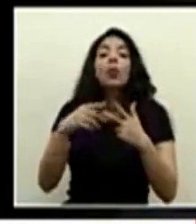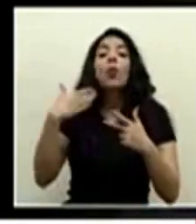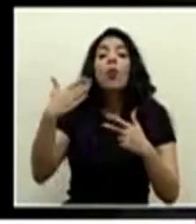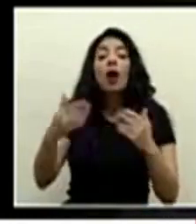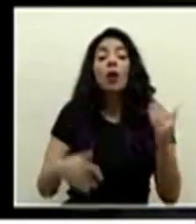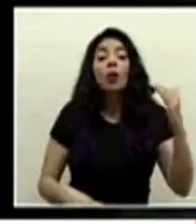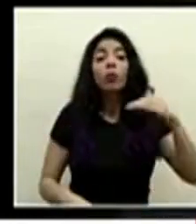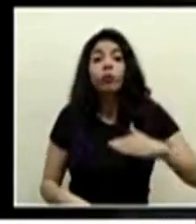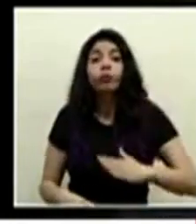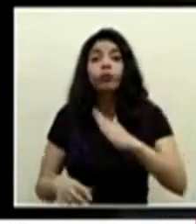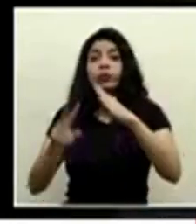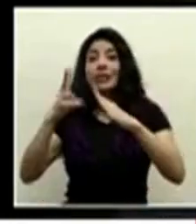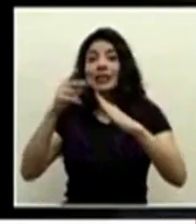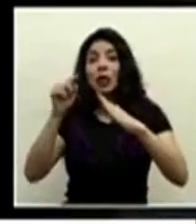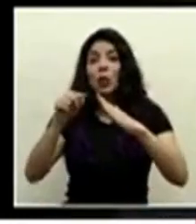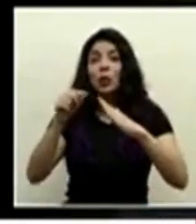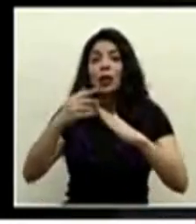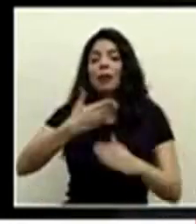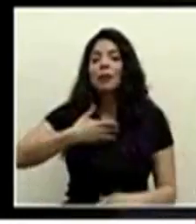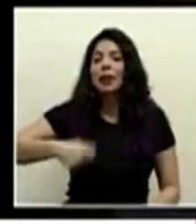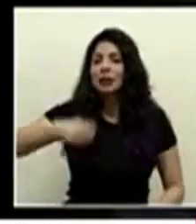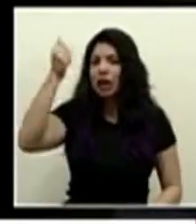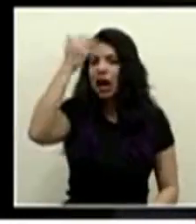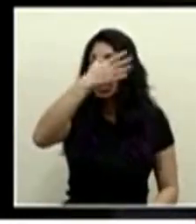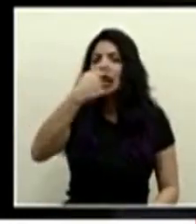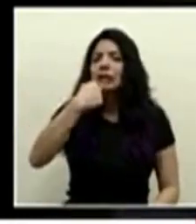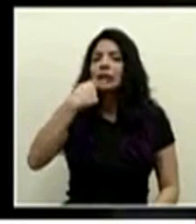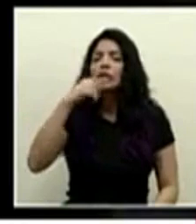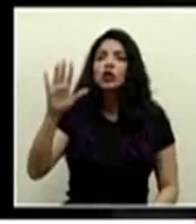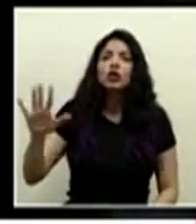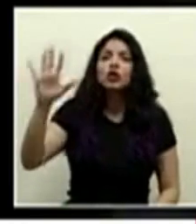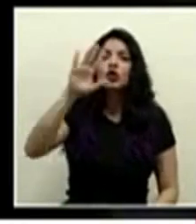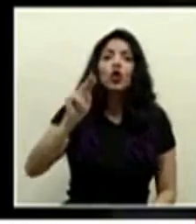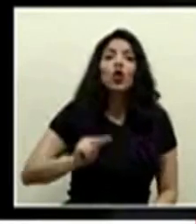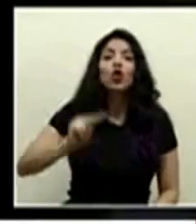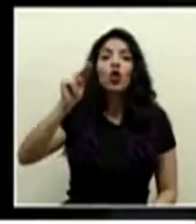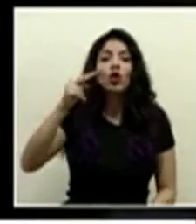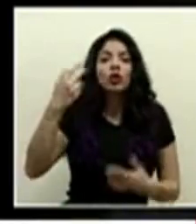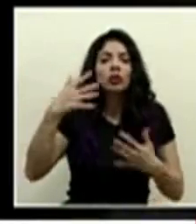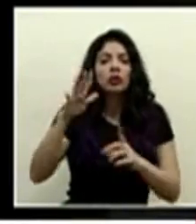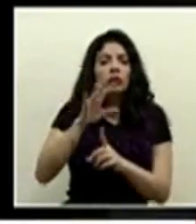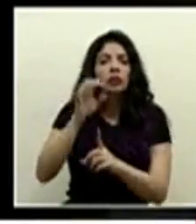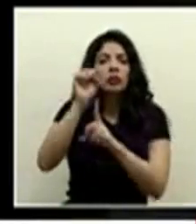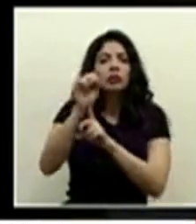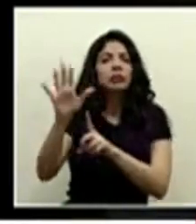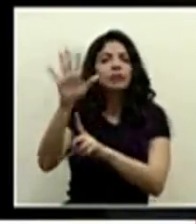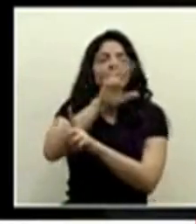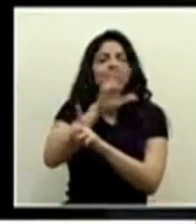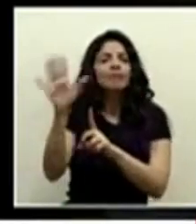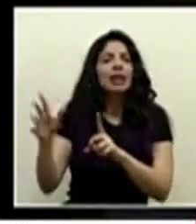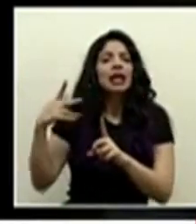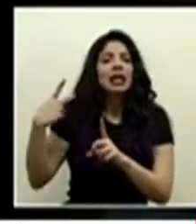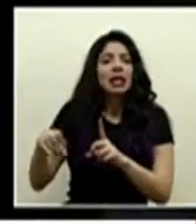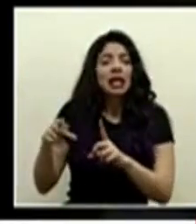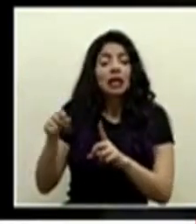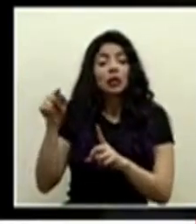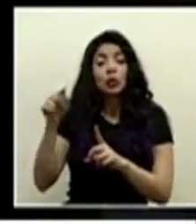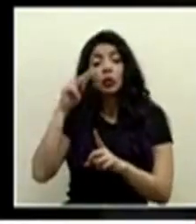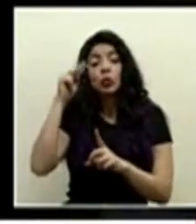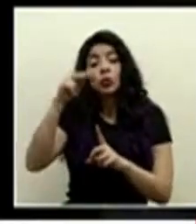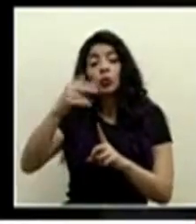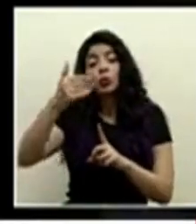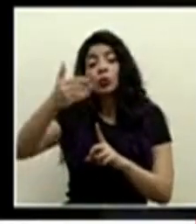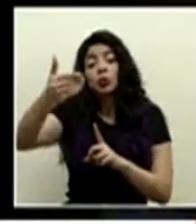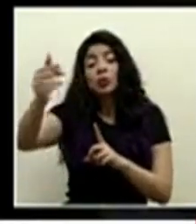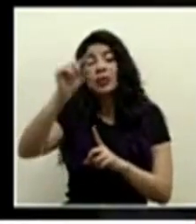empezó el presidente Carlos Alvarado contaba que la zona norte ustedes la tenían mapeada o la tenían identificada como una zona de riesgo para estas proyecciones que presentan